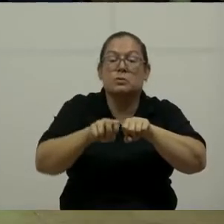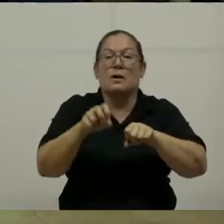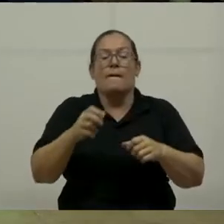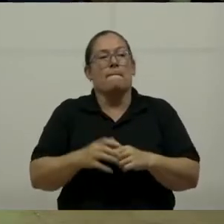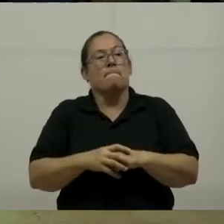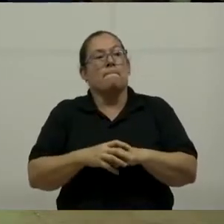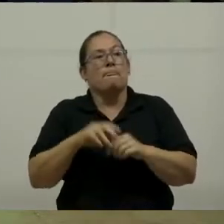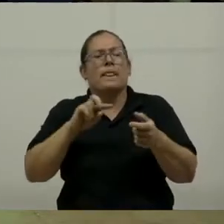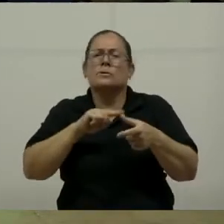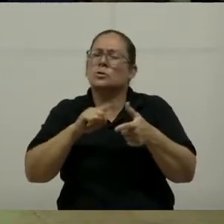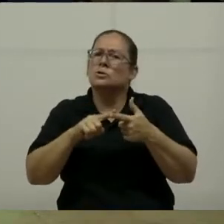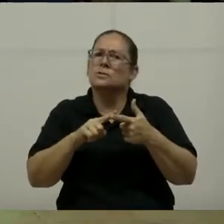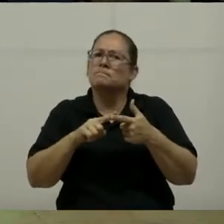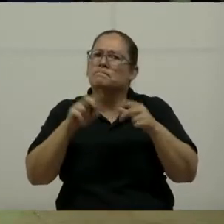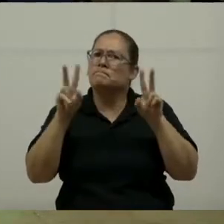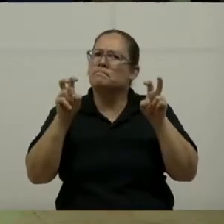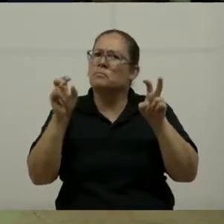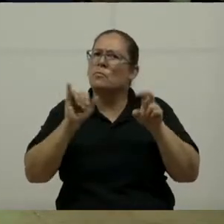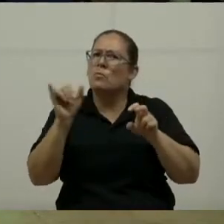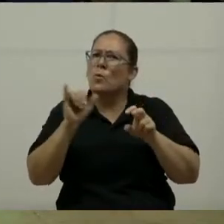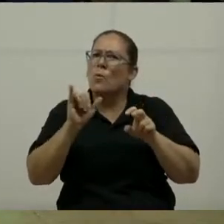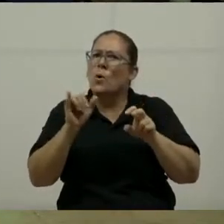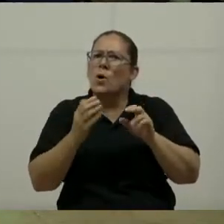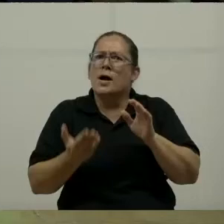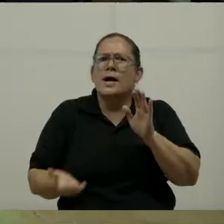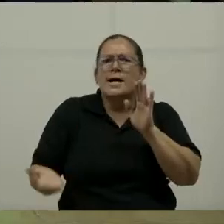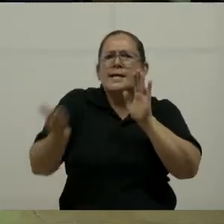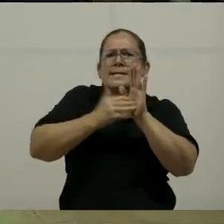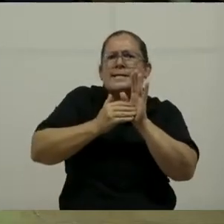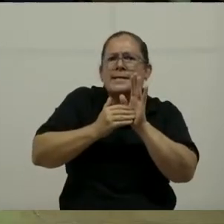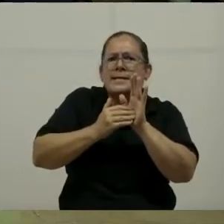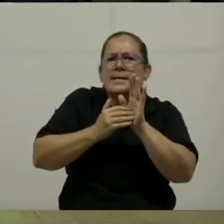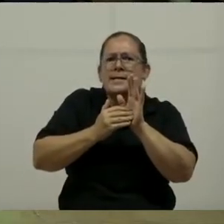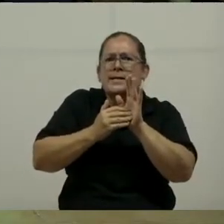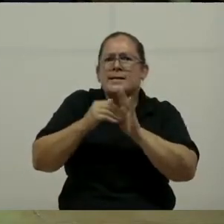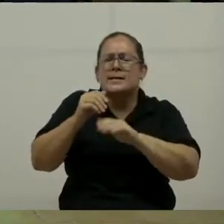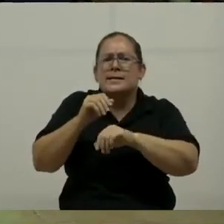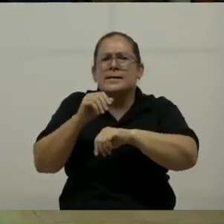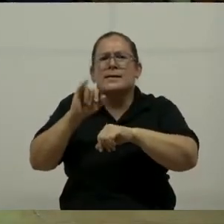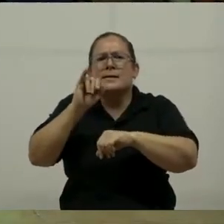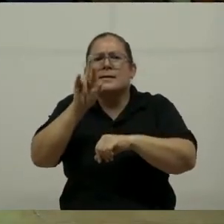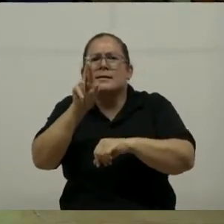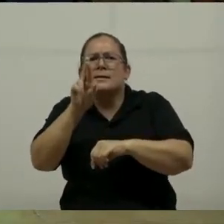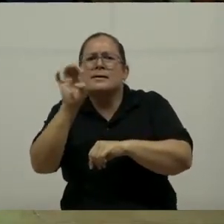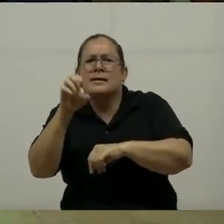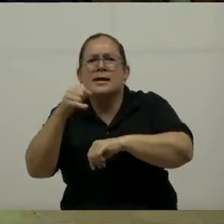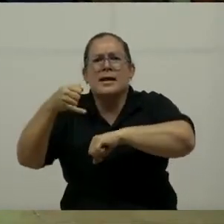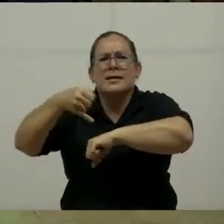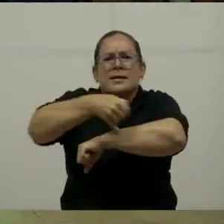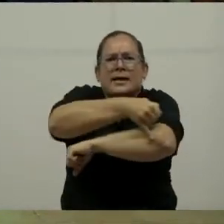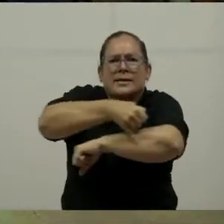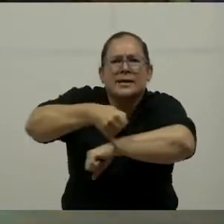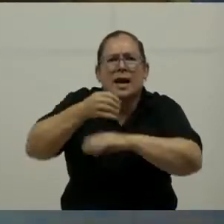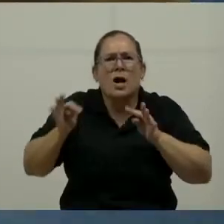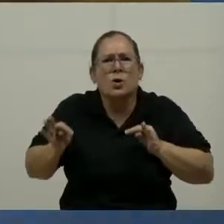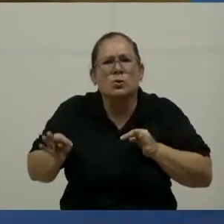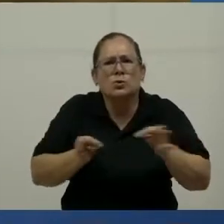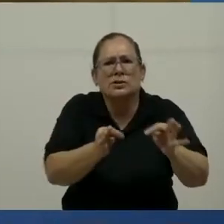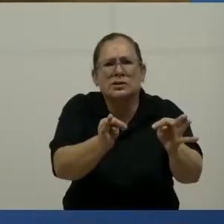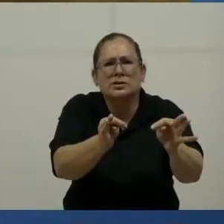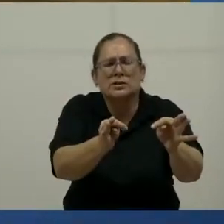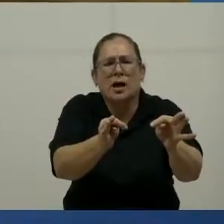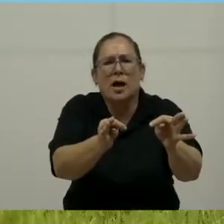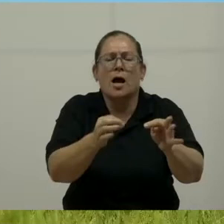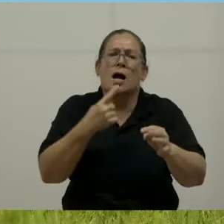Reingeniería turística, entonces, como un todo. Reingeniería turística es un término en el que hemos incluido tres estrategias